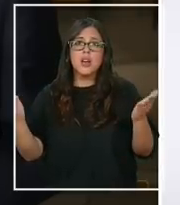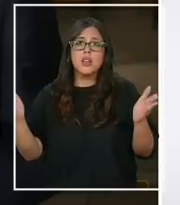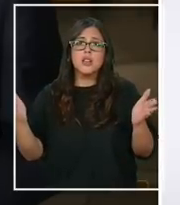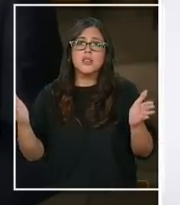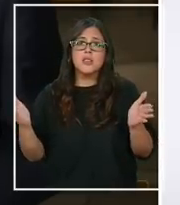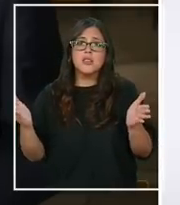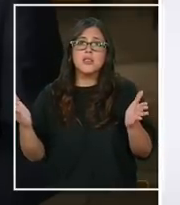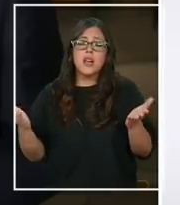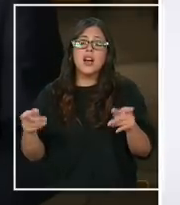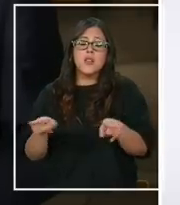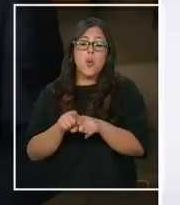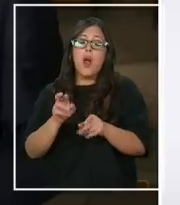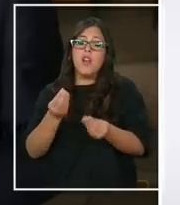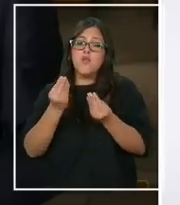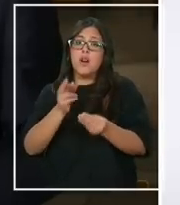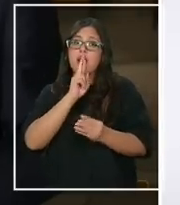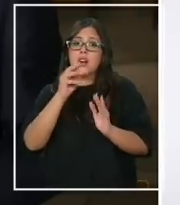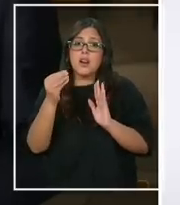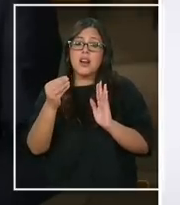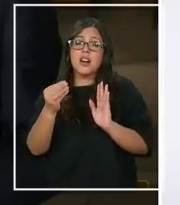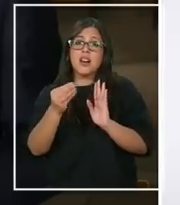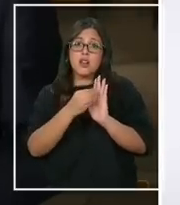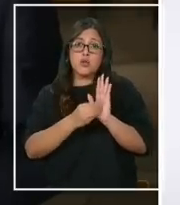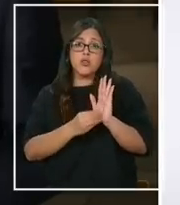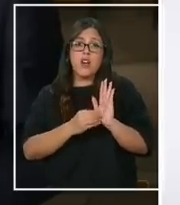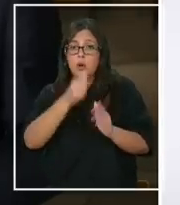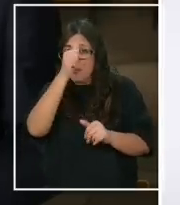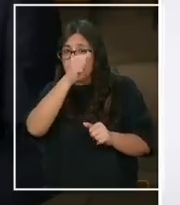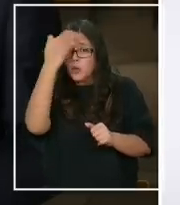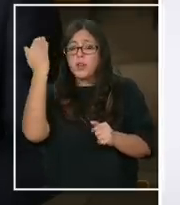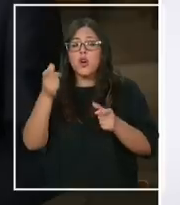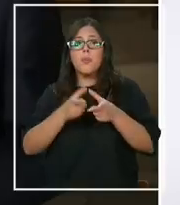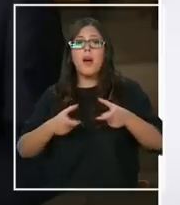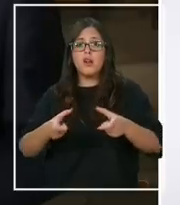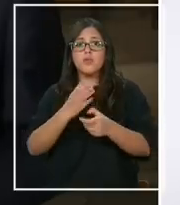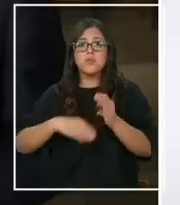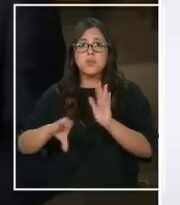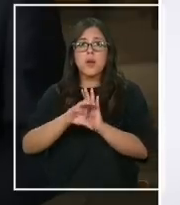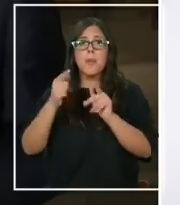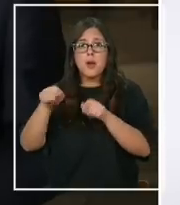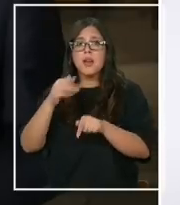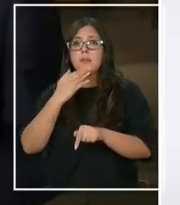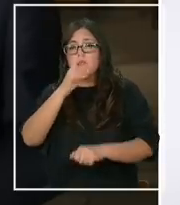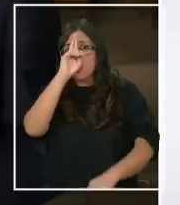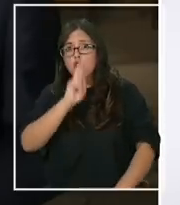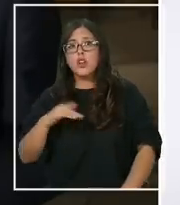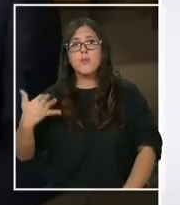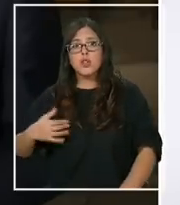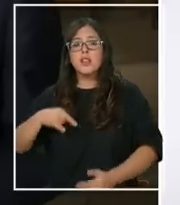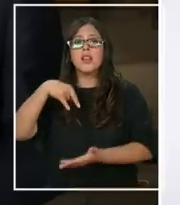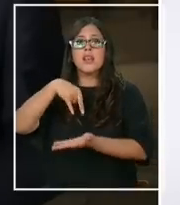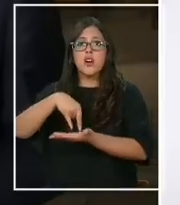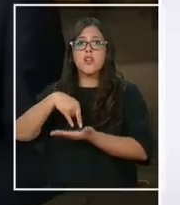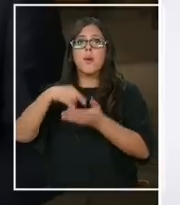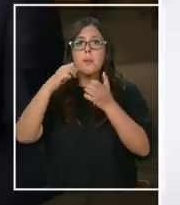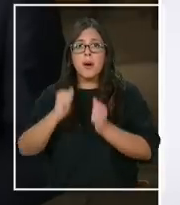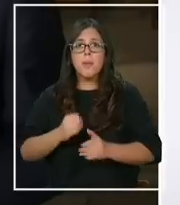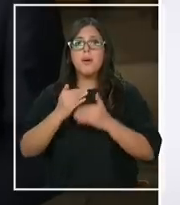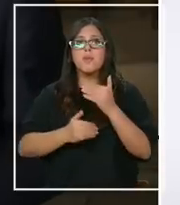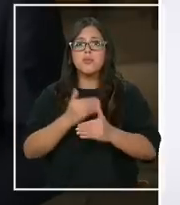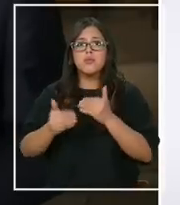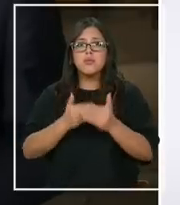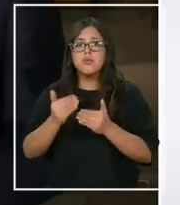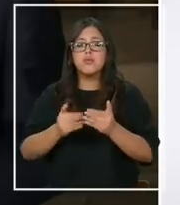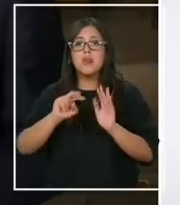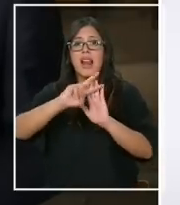digamos, tuvo tan buen resultado el domingo para el Consejo Constitucional, pero que evidentemente va a tener un rol también en el Congreso para poder llevar adelante y sacar